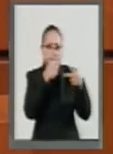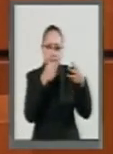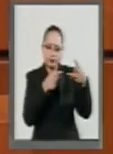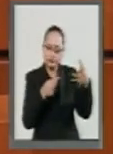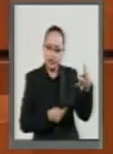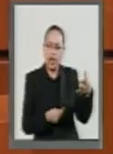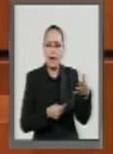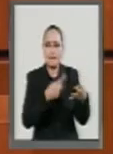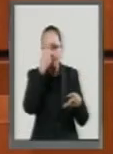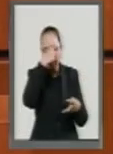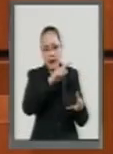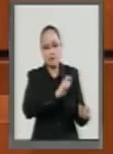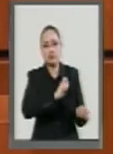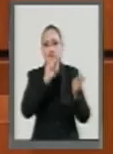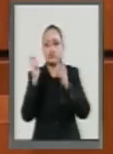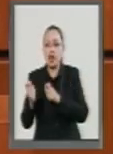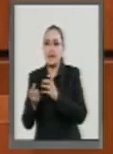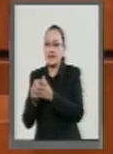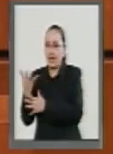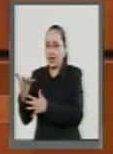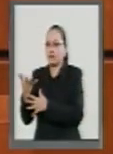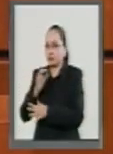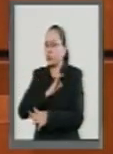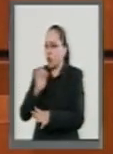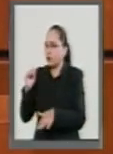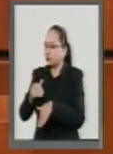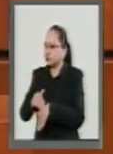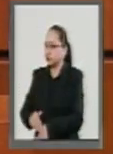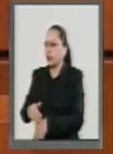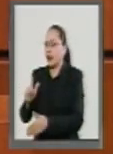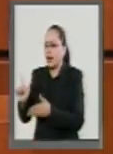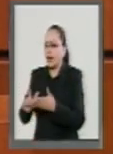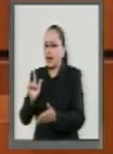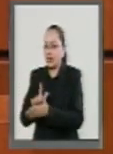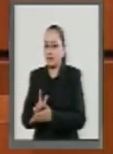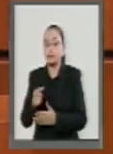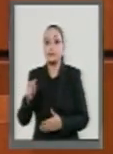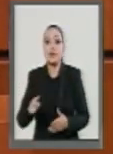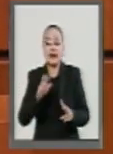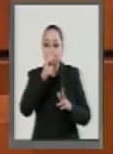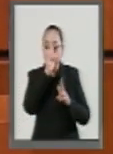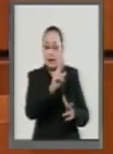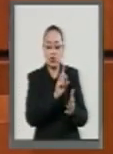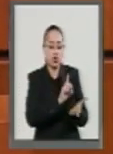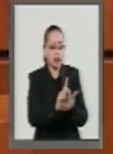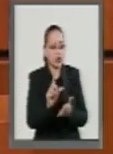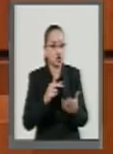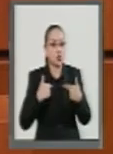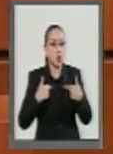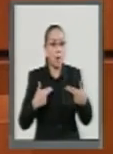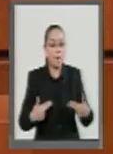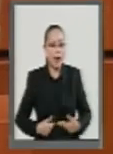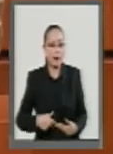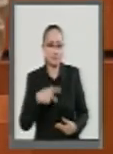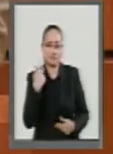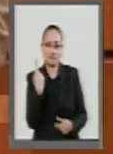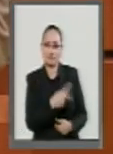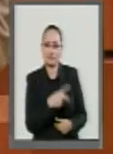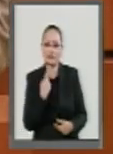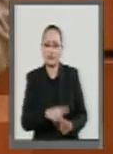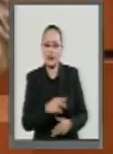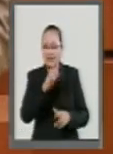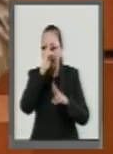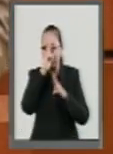a los derechos humanos de quienes ahí ingresan. El respeto del